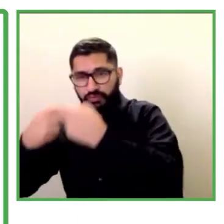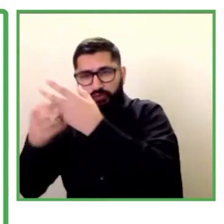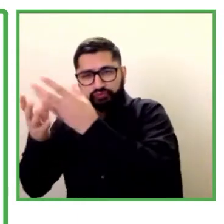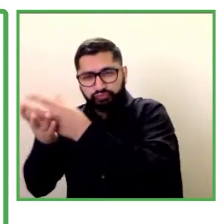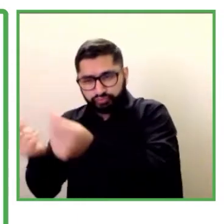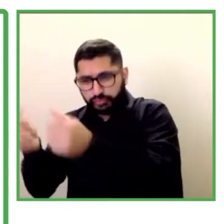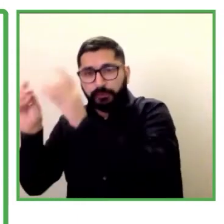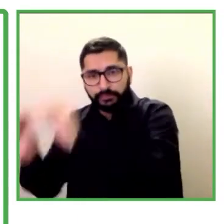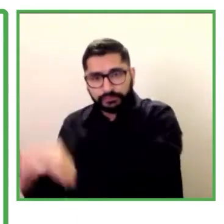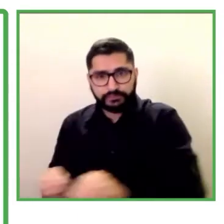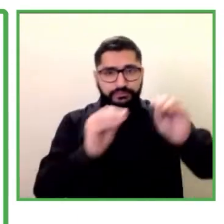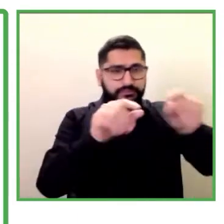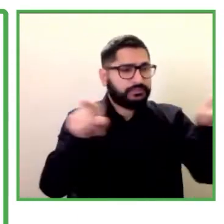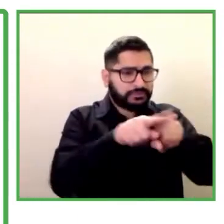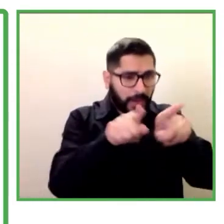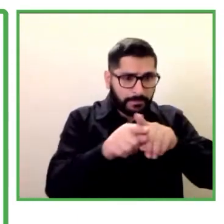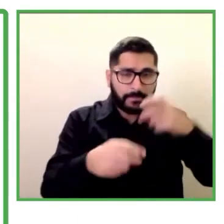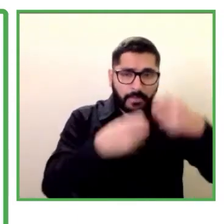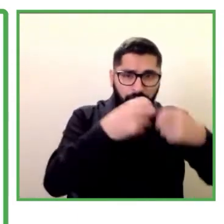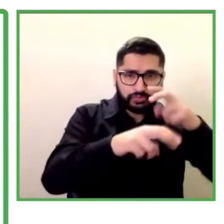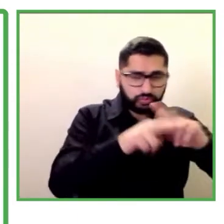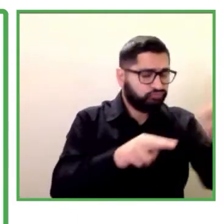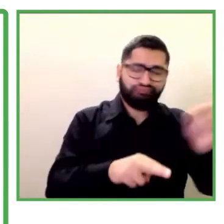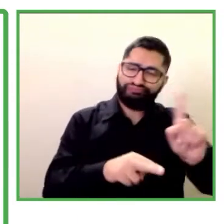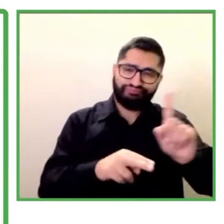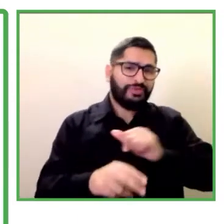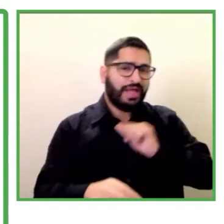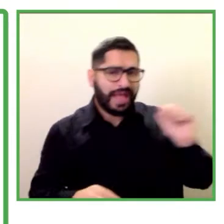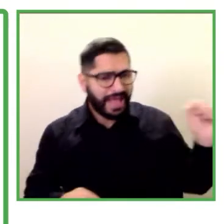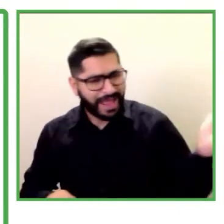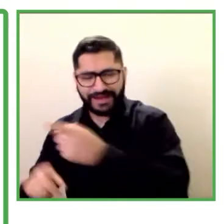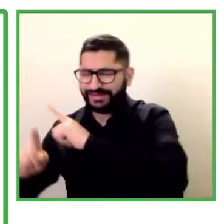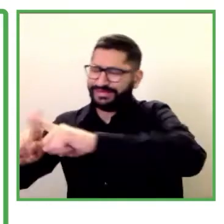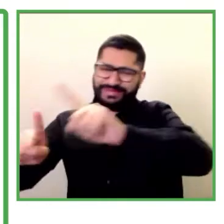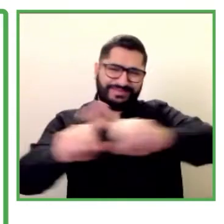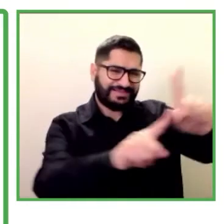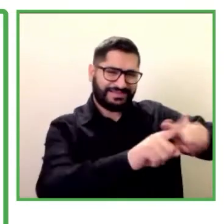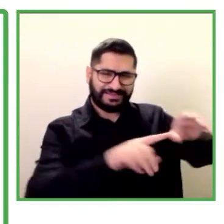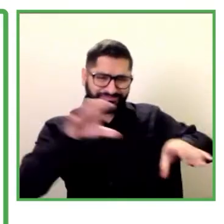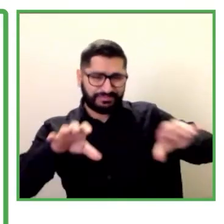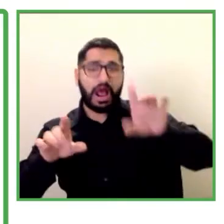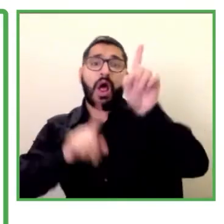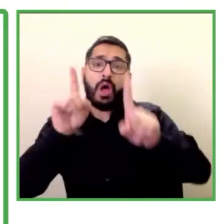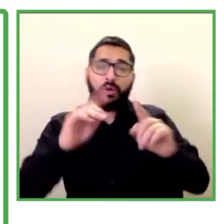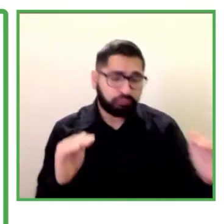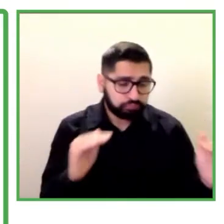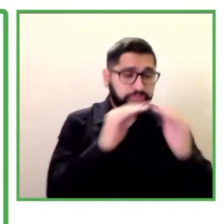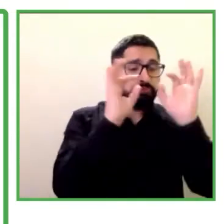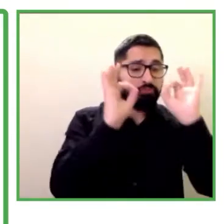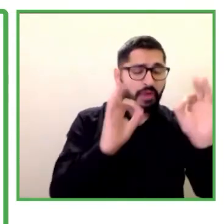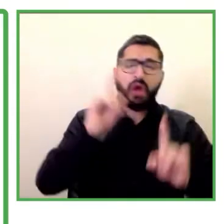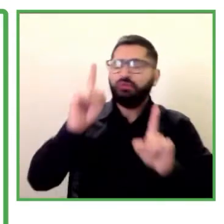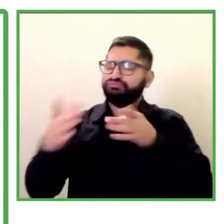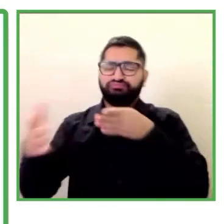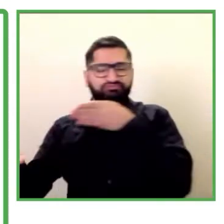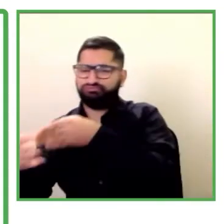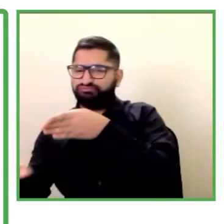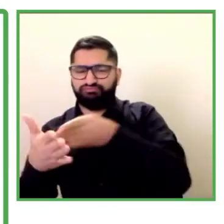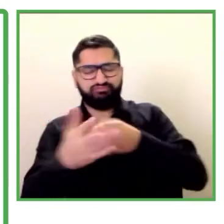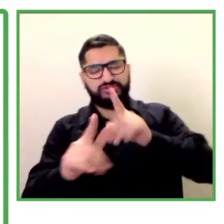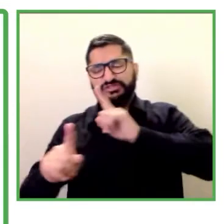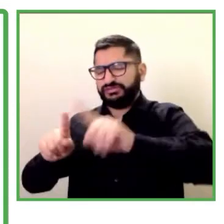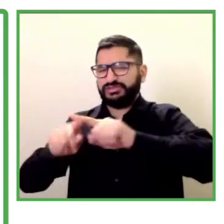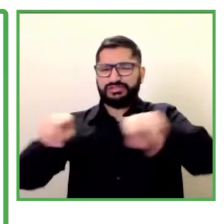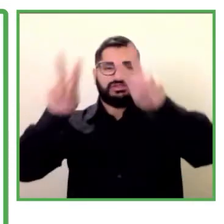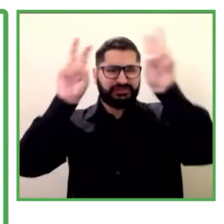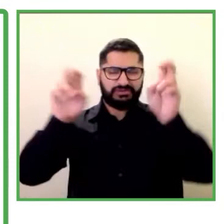desafíos también es súper importante y lo reconocemos en la red es por esto que es importante que planificar y diseñar iniciativas para poder llevar